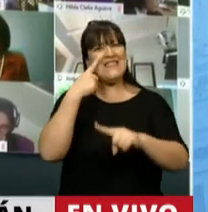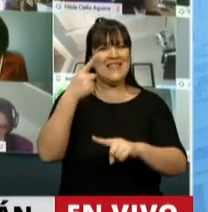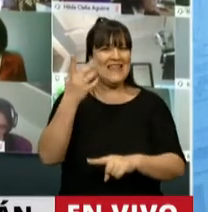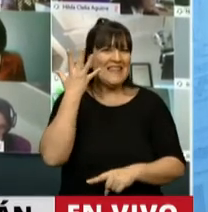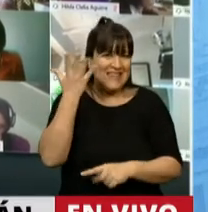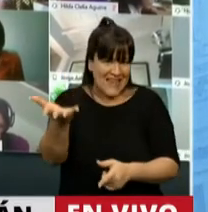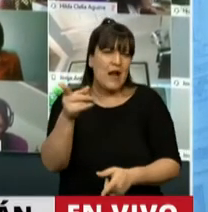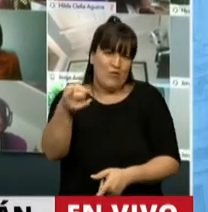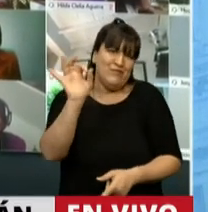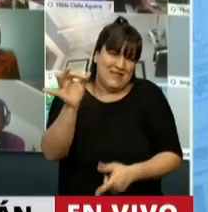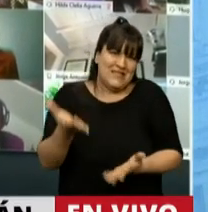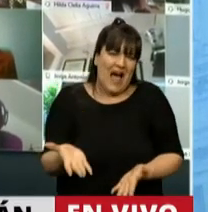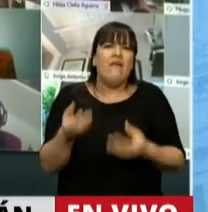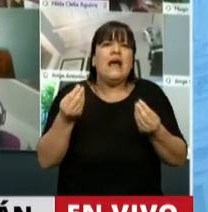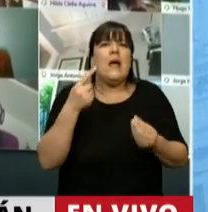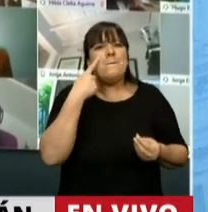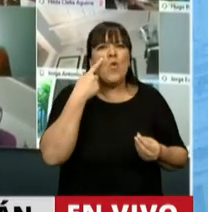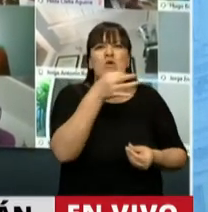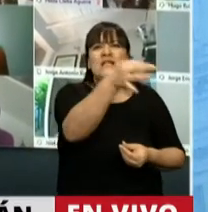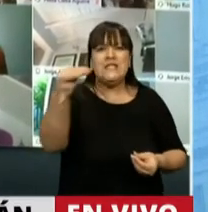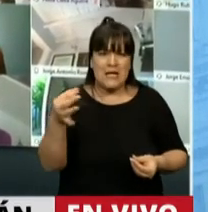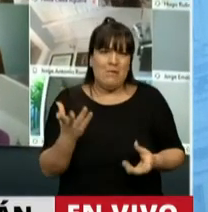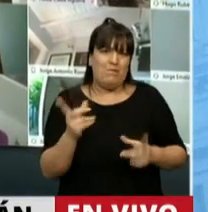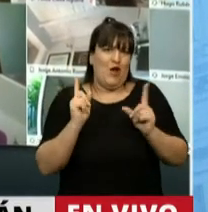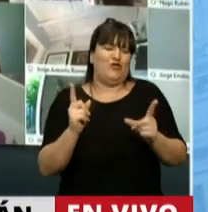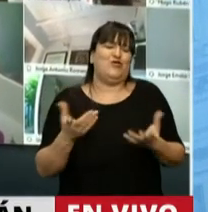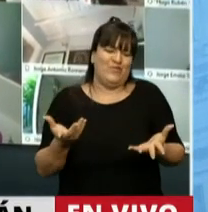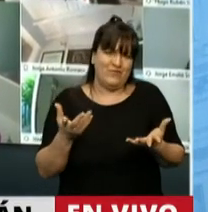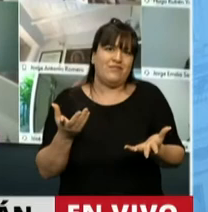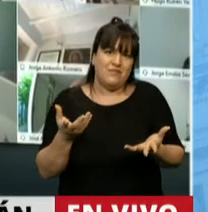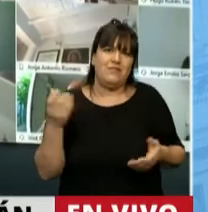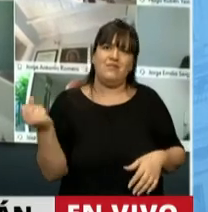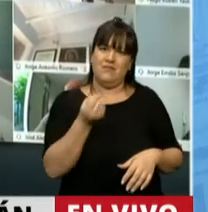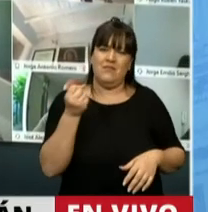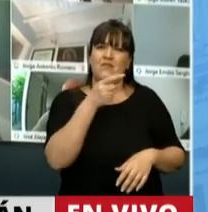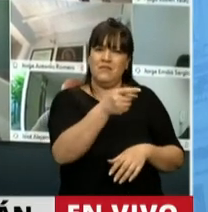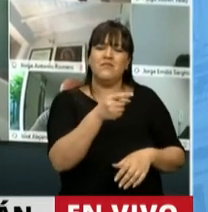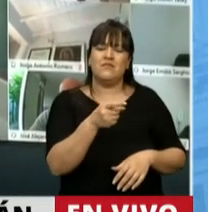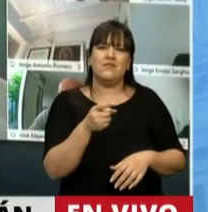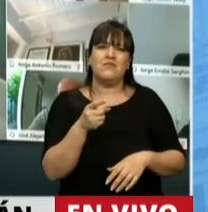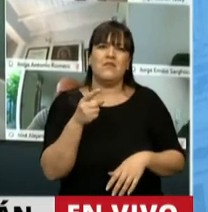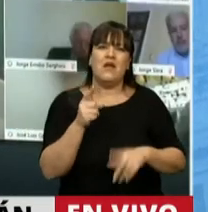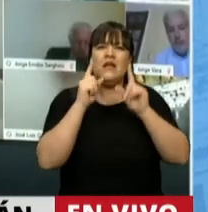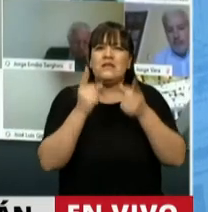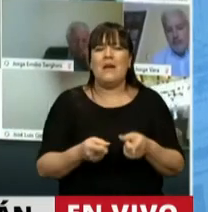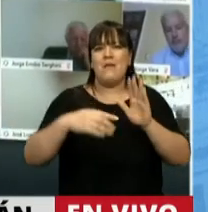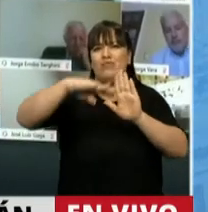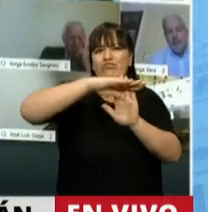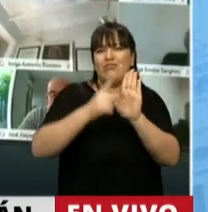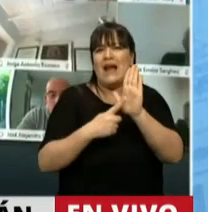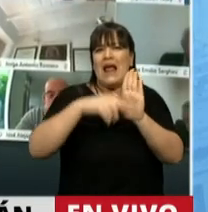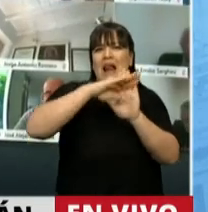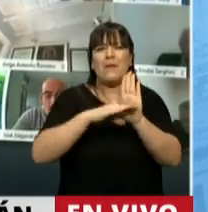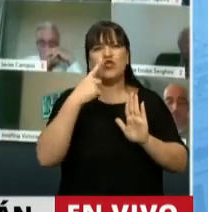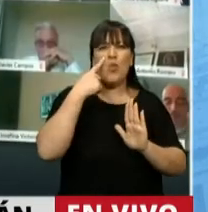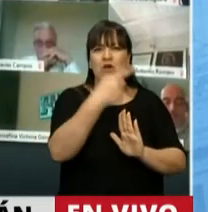sabe lo que significan los municipios dentro de la sociedad, es la primera trinchera y el régimen municipal, para